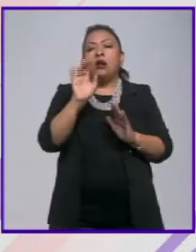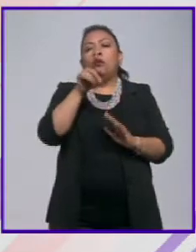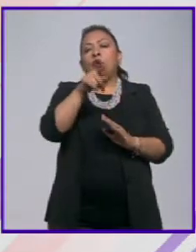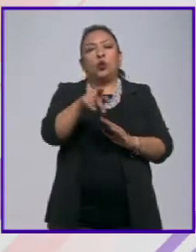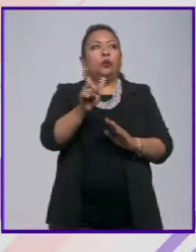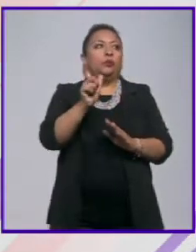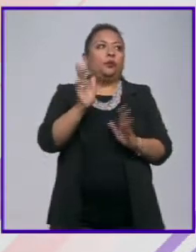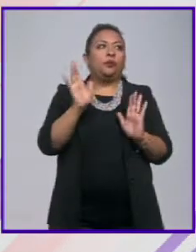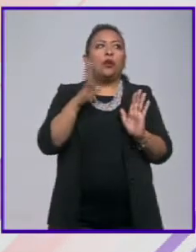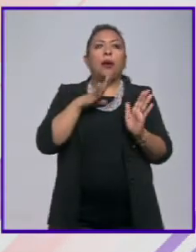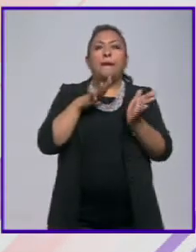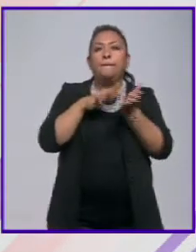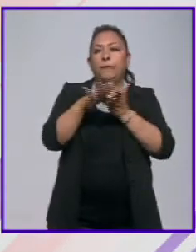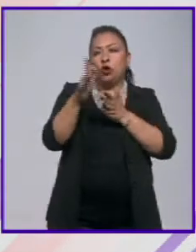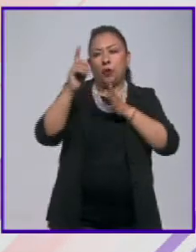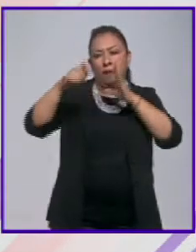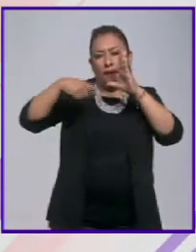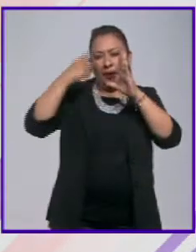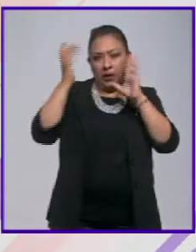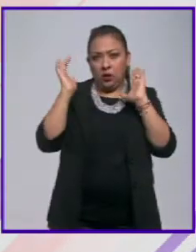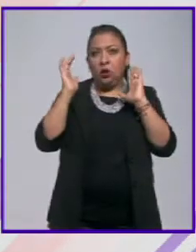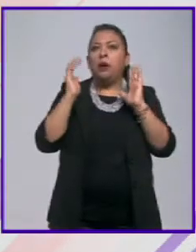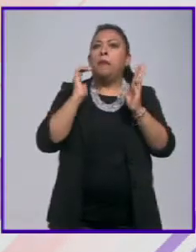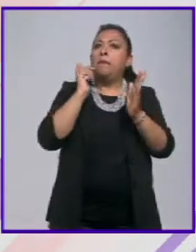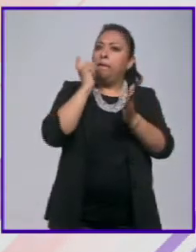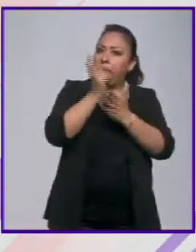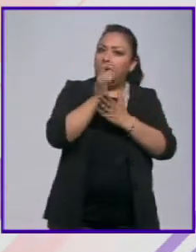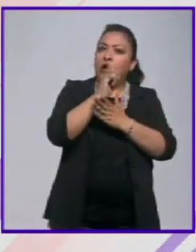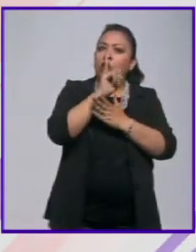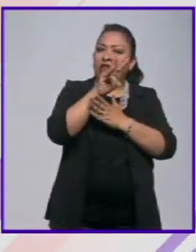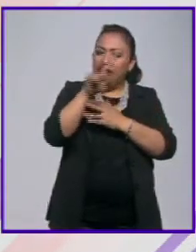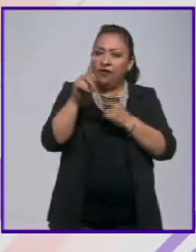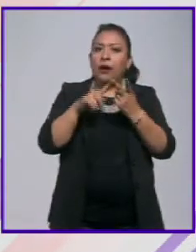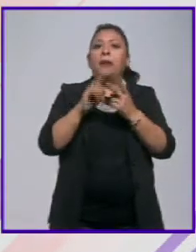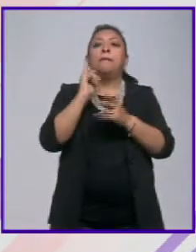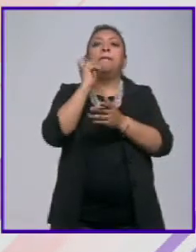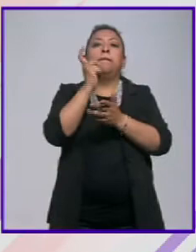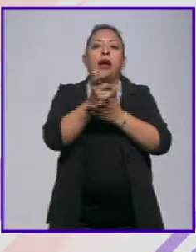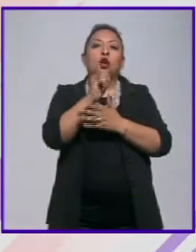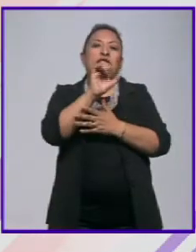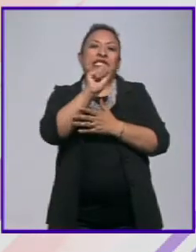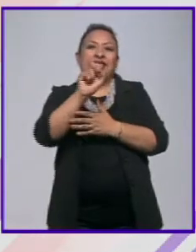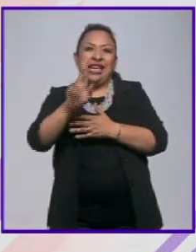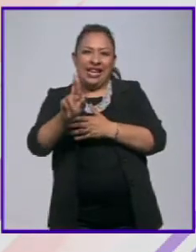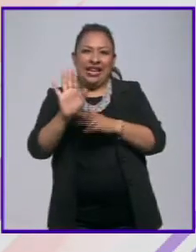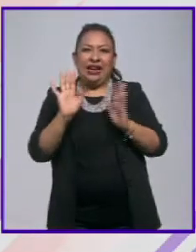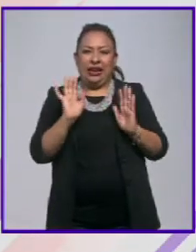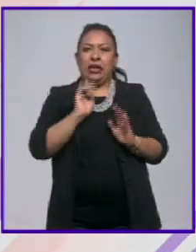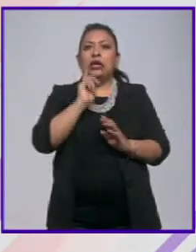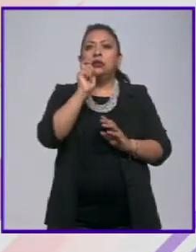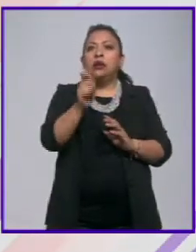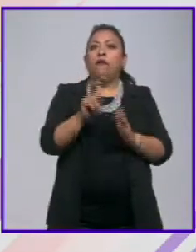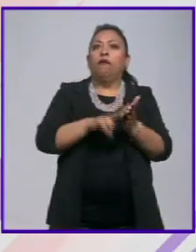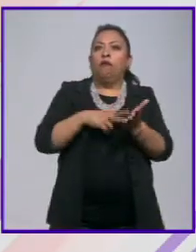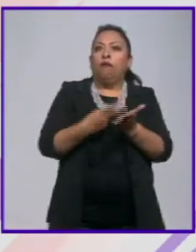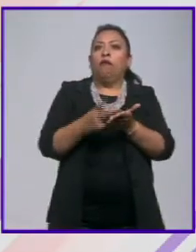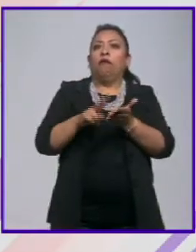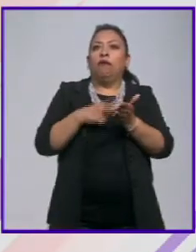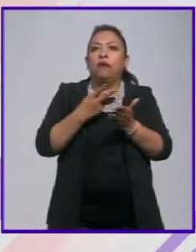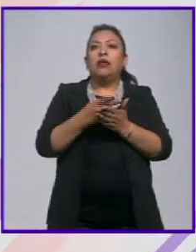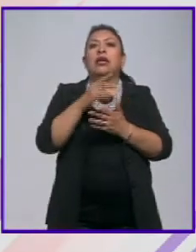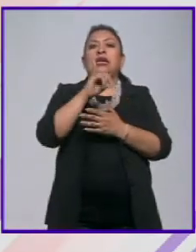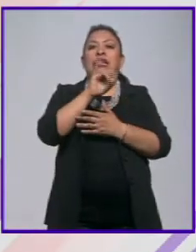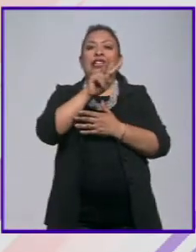cada que financias una película sigues pagando IVA sigues pagando ISR entonces quiere decir que se multiplican los IVAs y los